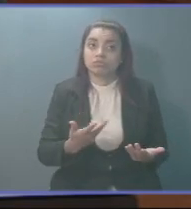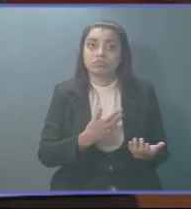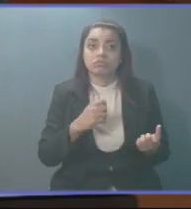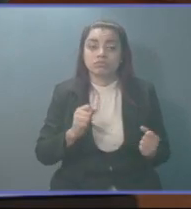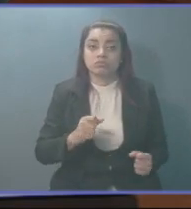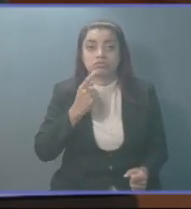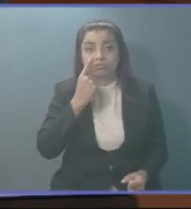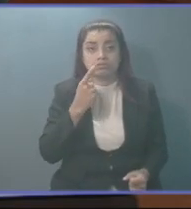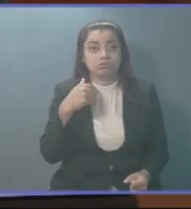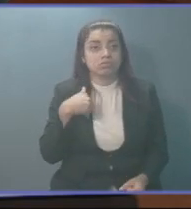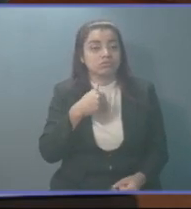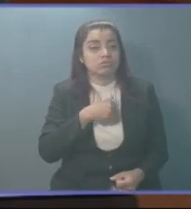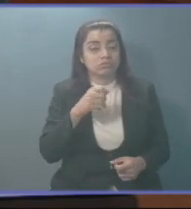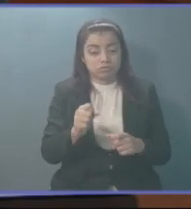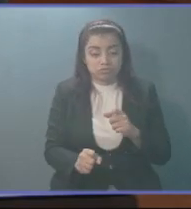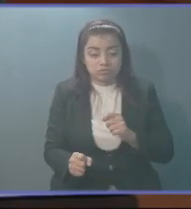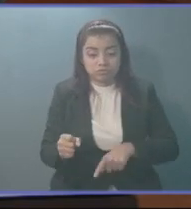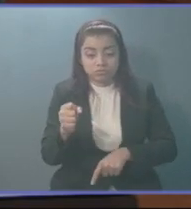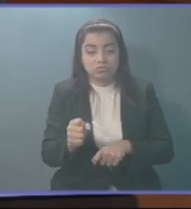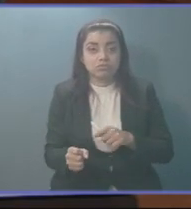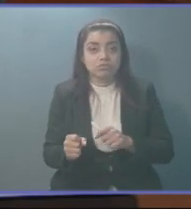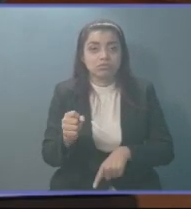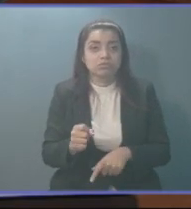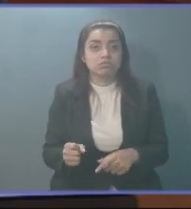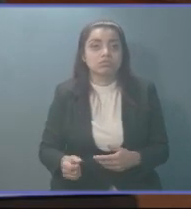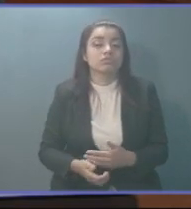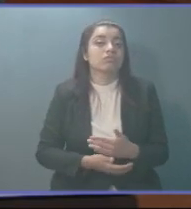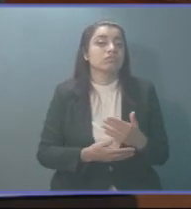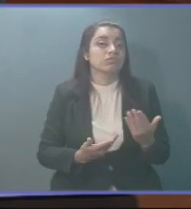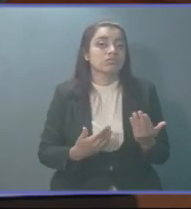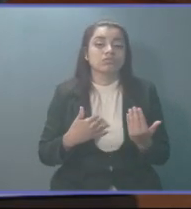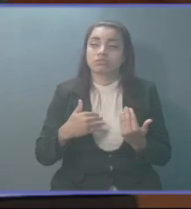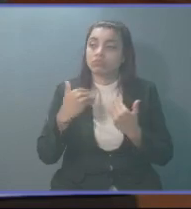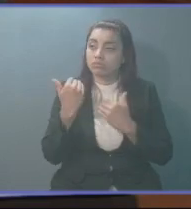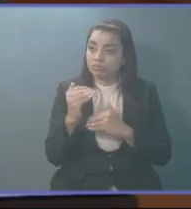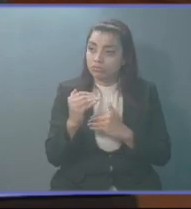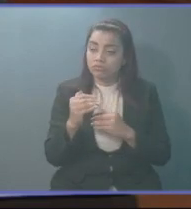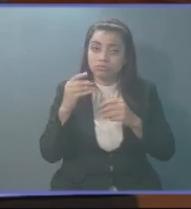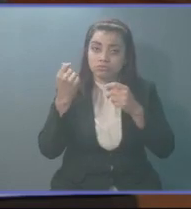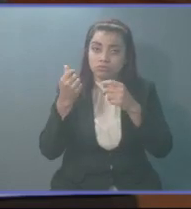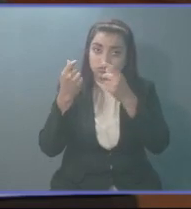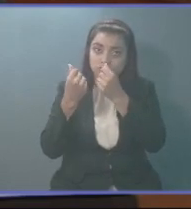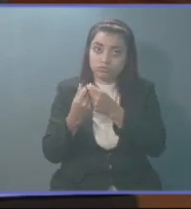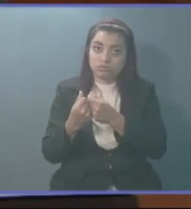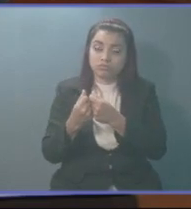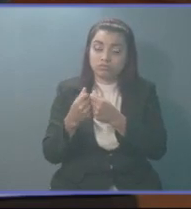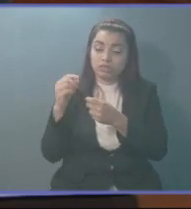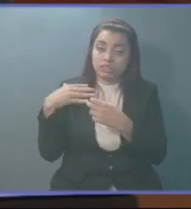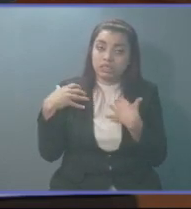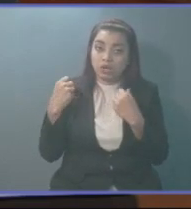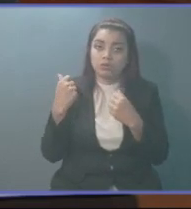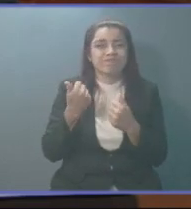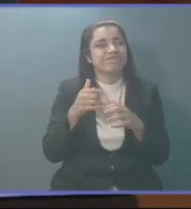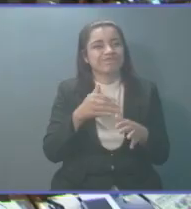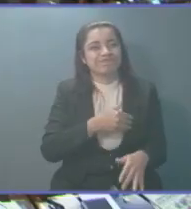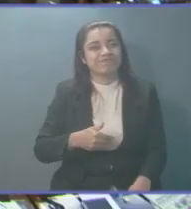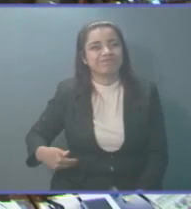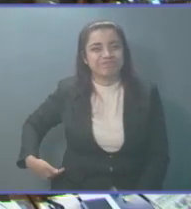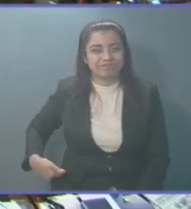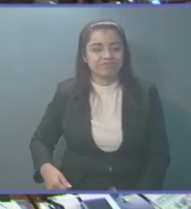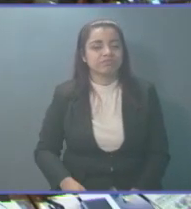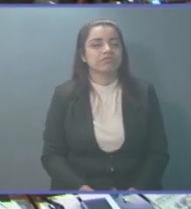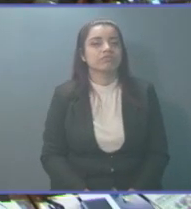por ejemplo, al ministro de Agricultura. Por eso hemos restringido este préstamo a salud. Muchas gracias, presidente. Gracias.